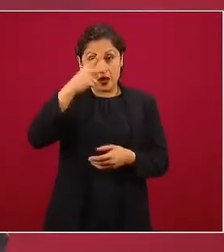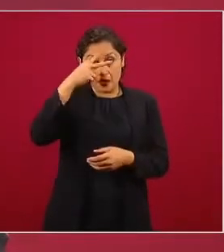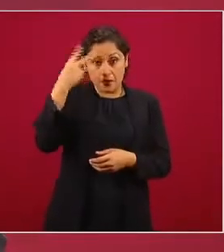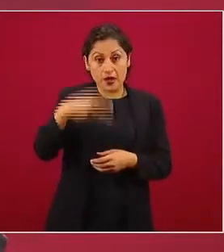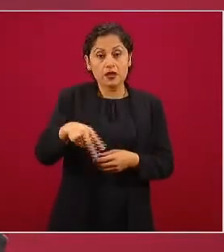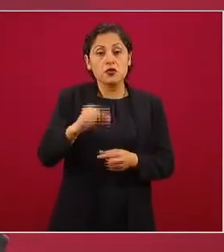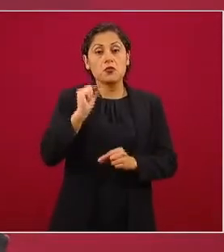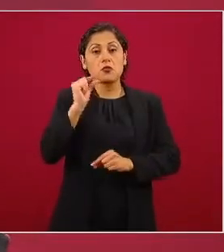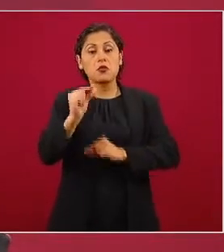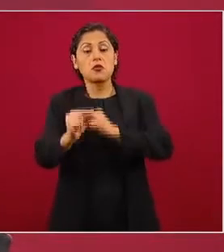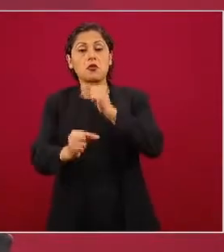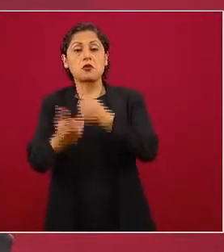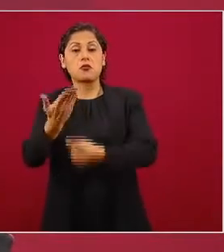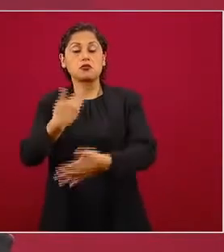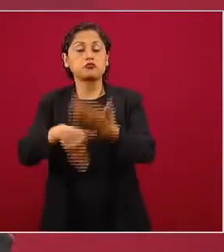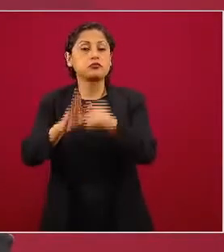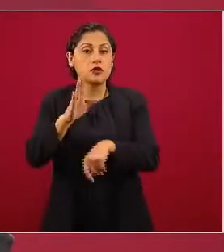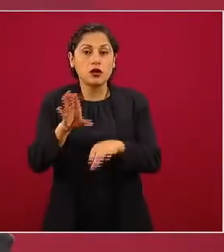apoyo de la gente.